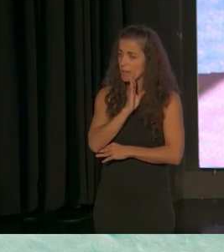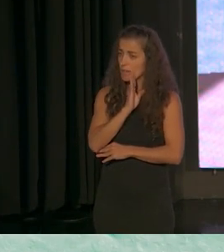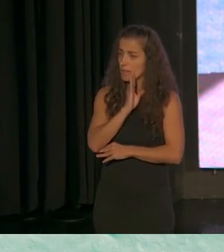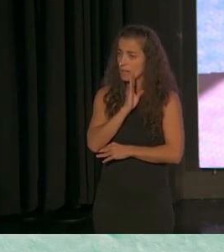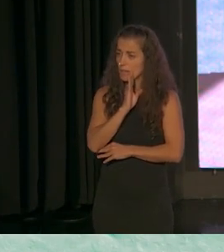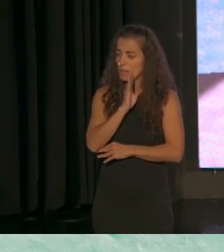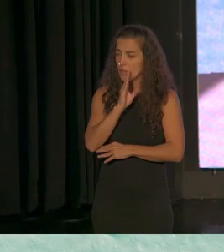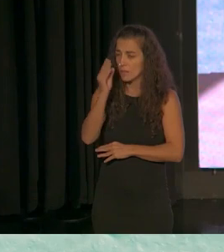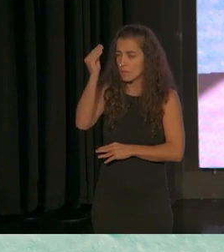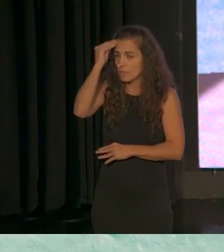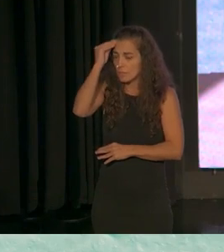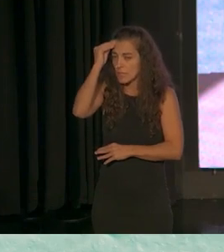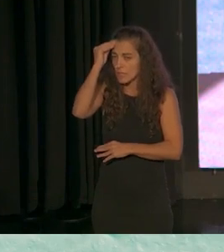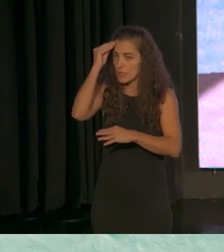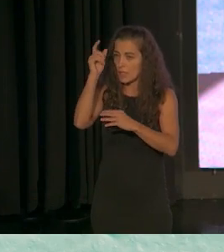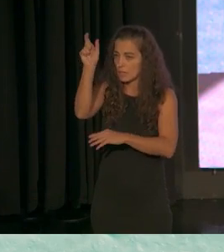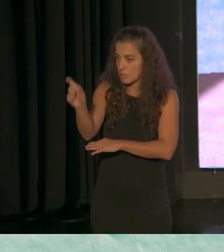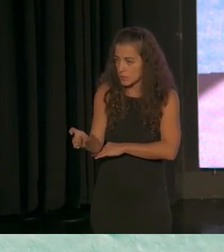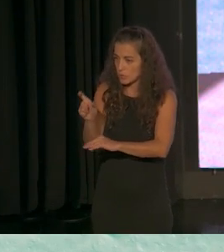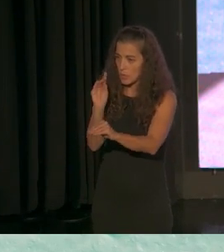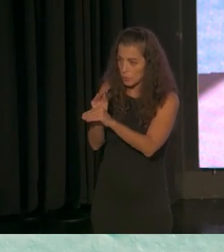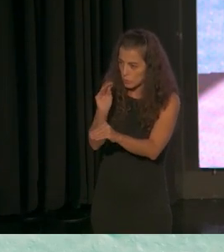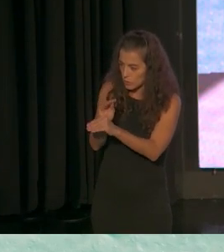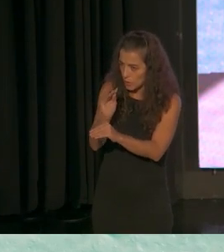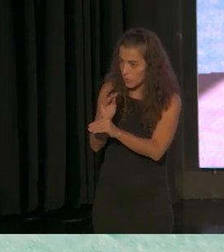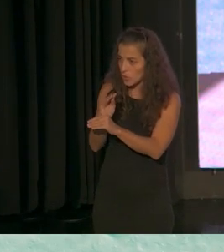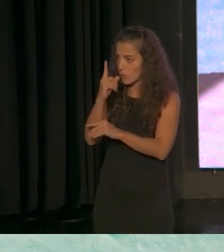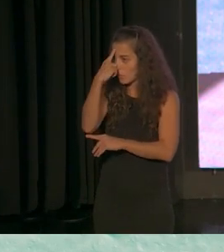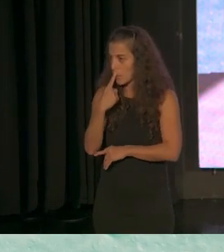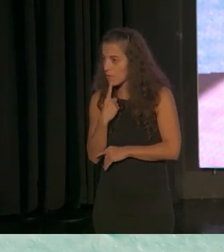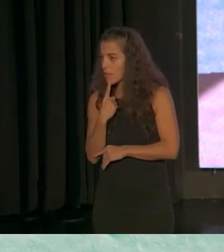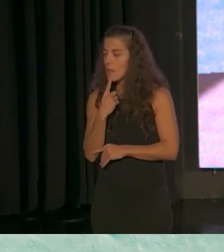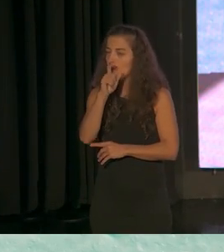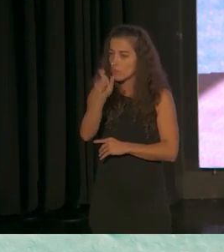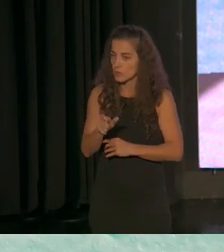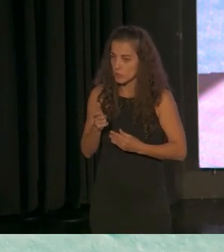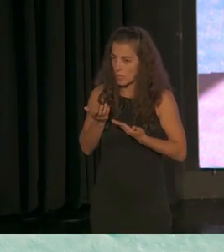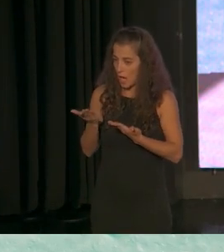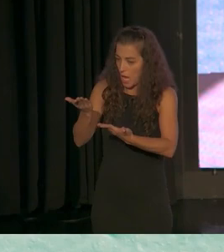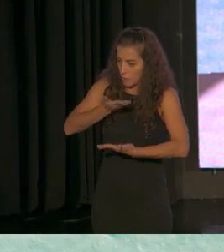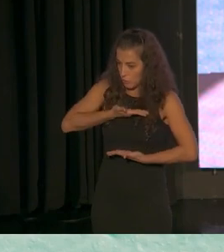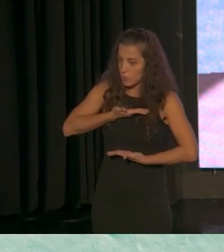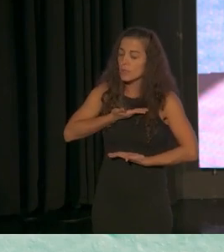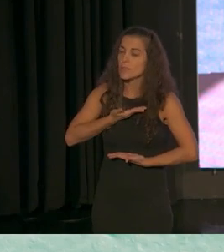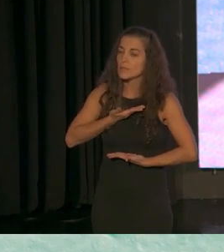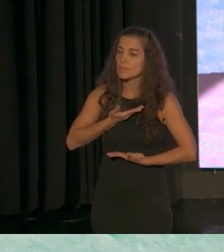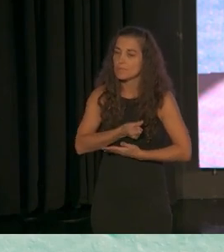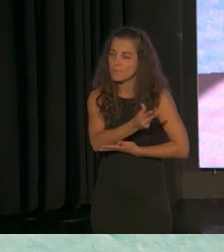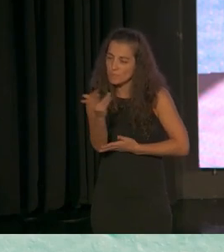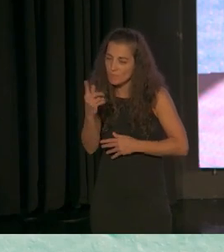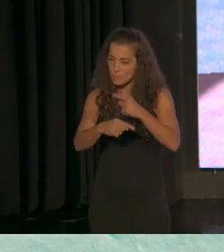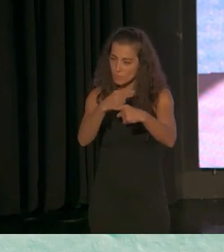veces de un canguro o de una persona que les ayude inicialmente manifiestan algunas familias que